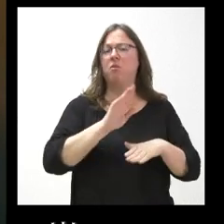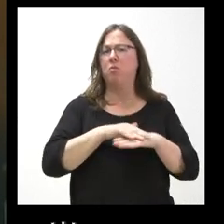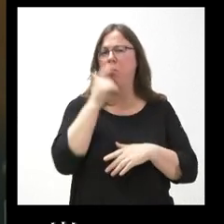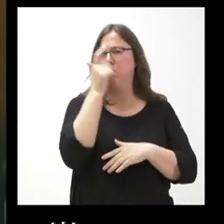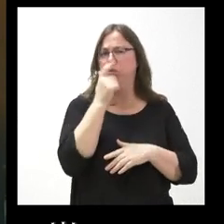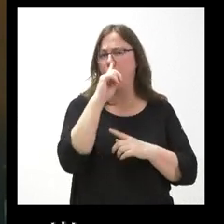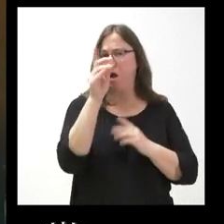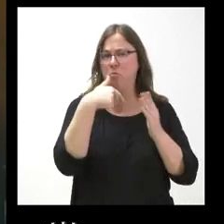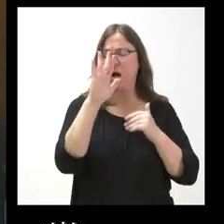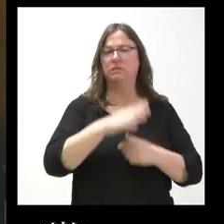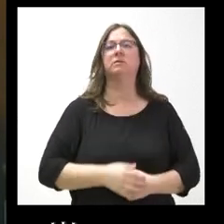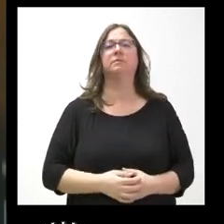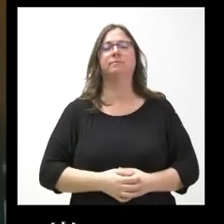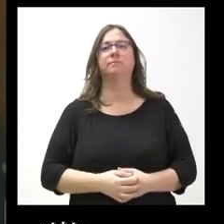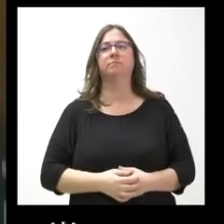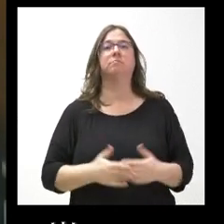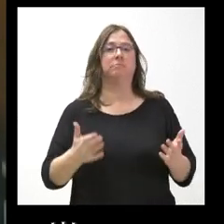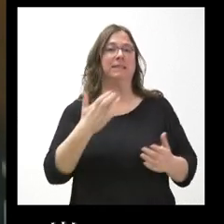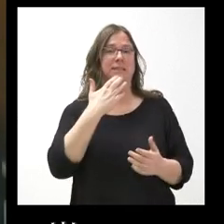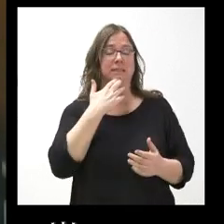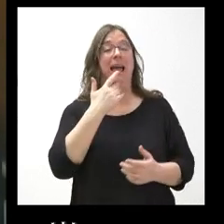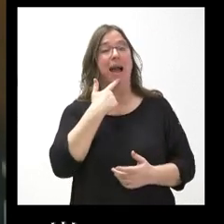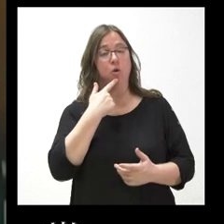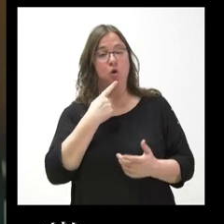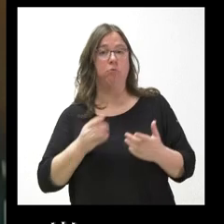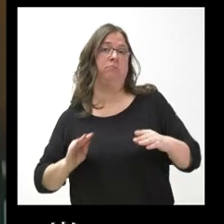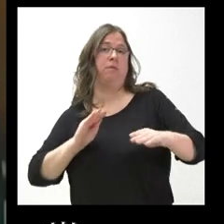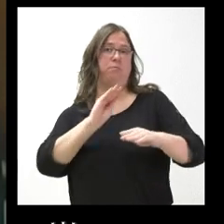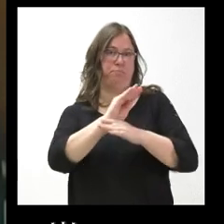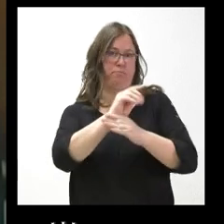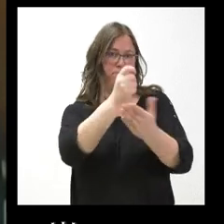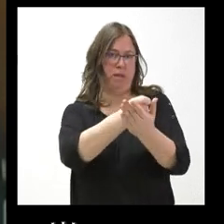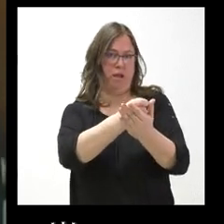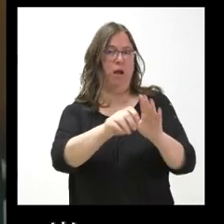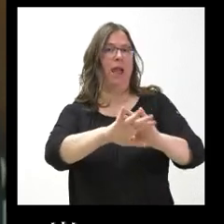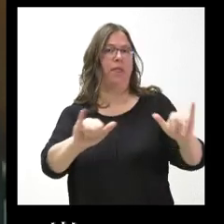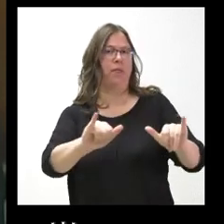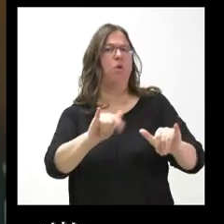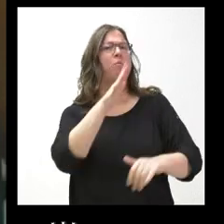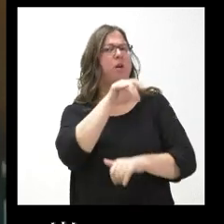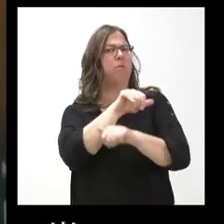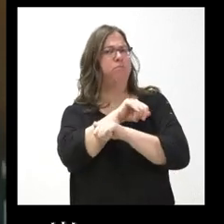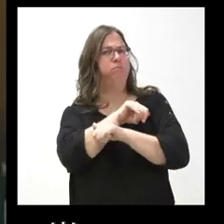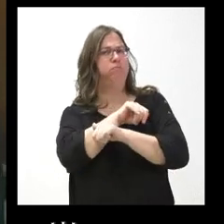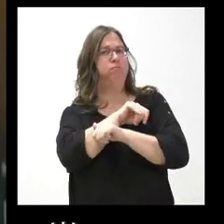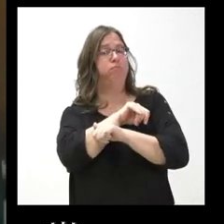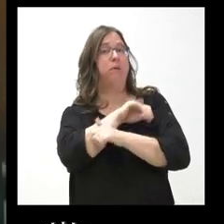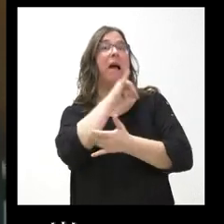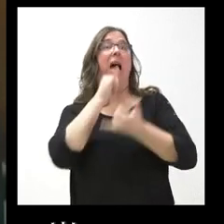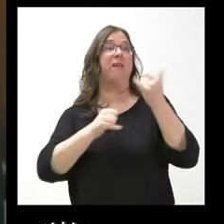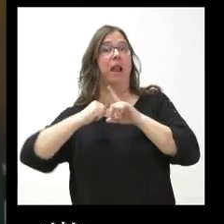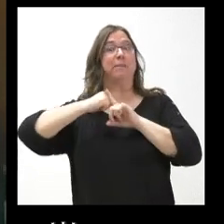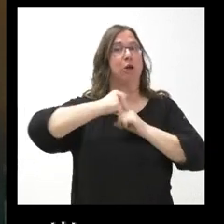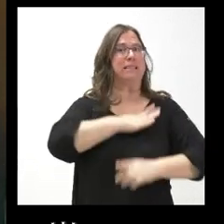del que había sido apartado. Entonces, sí, va a haber algún tipo de indemnización y por qué han esperado a esa presión judicial, a esta